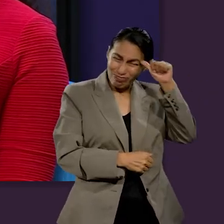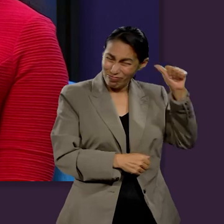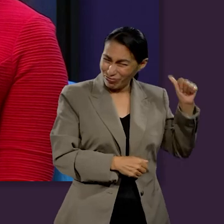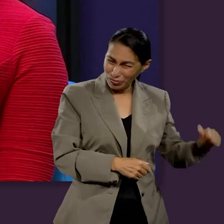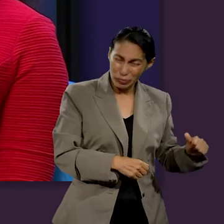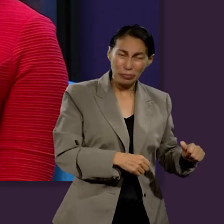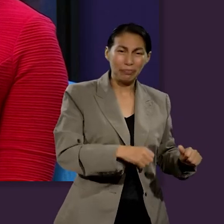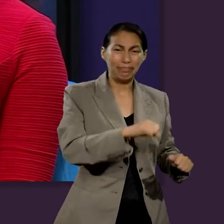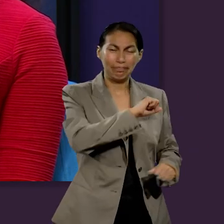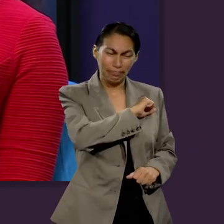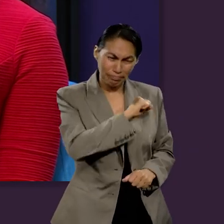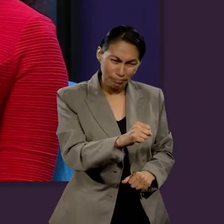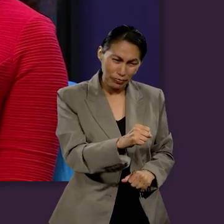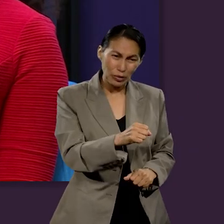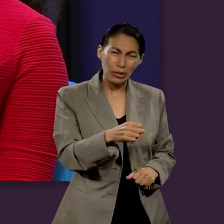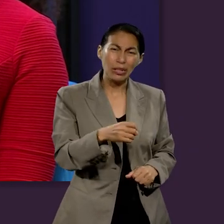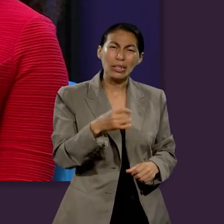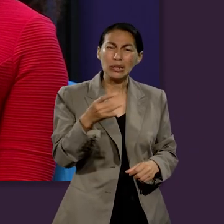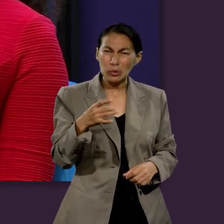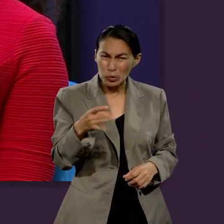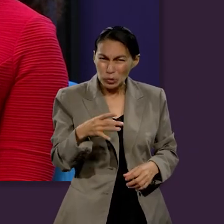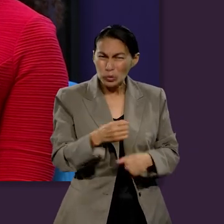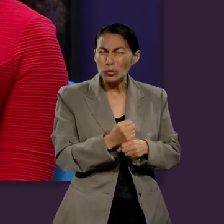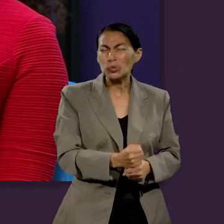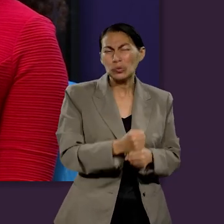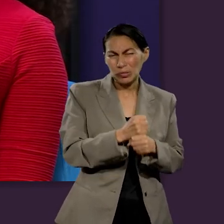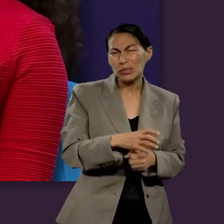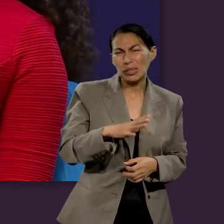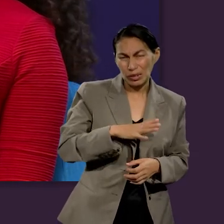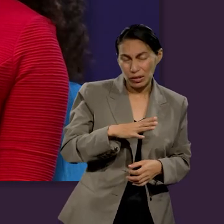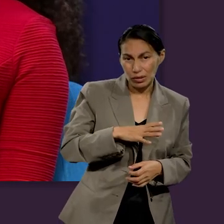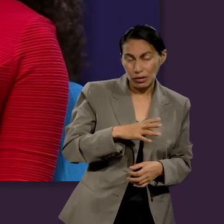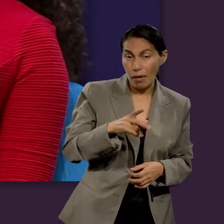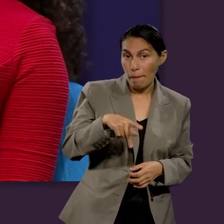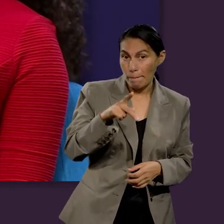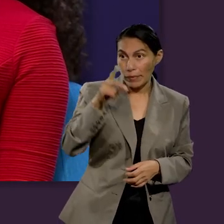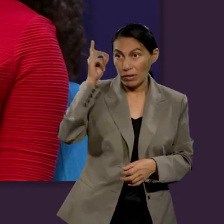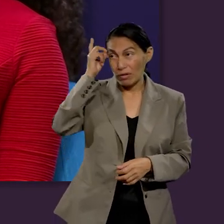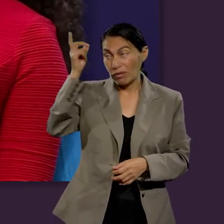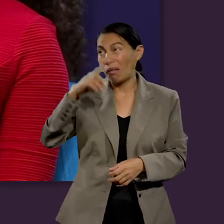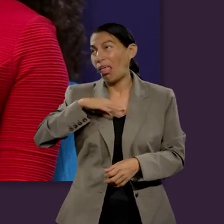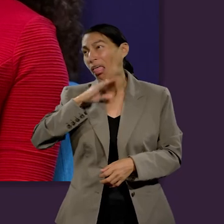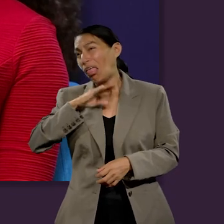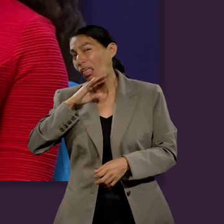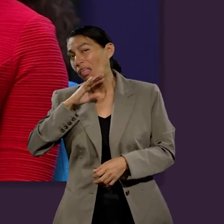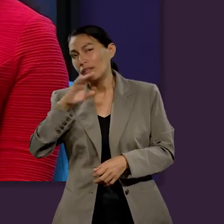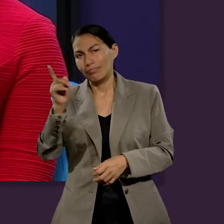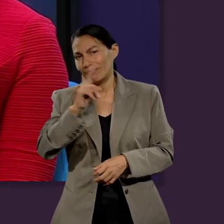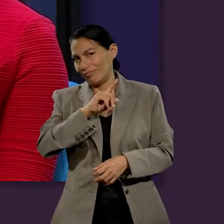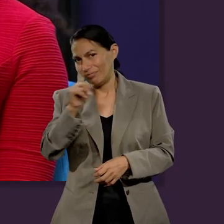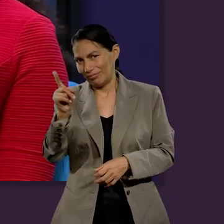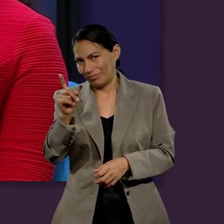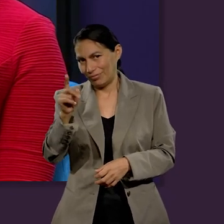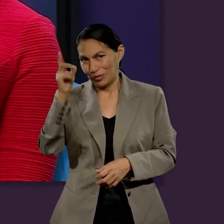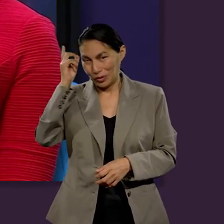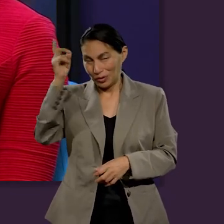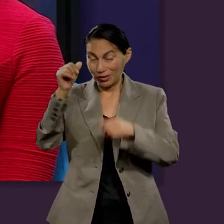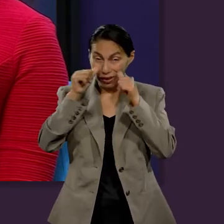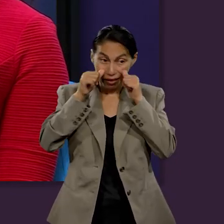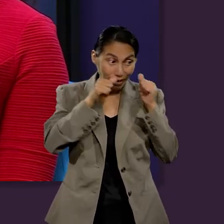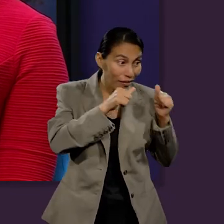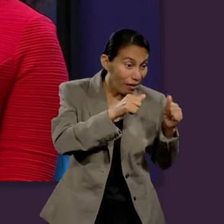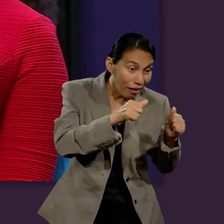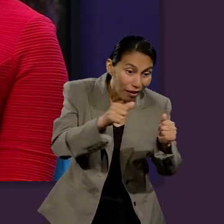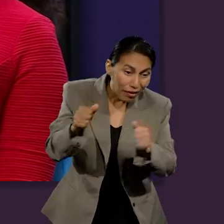no genera dolor. Pero sabemos y tenemos la esperanza de que Dios no pasa por alto en nada.